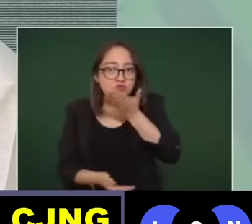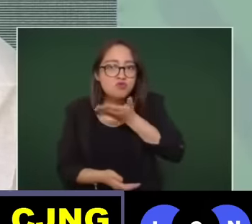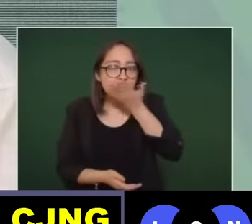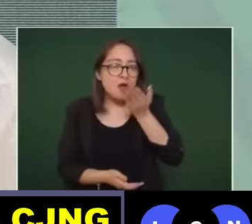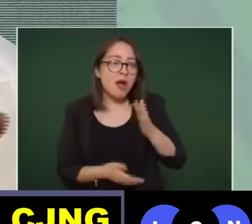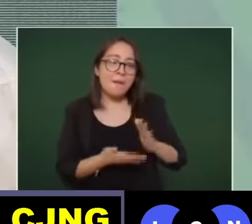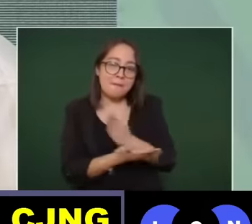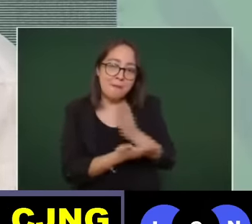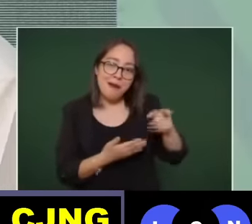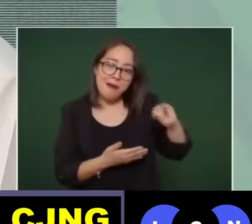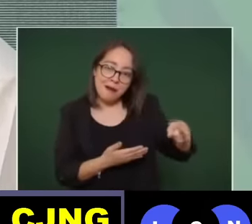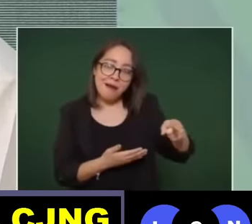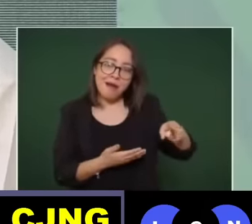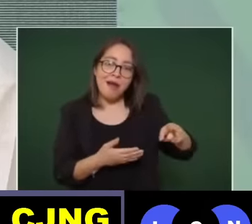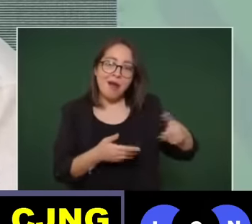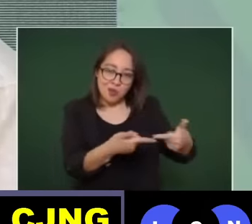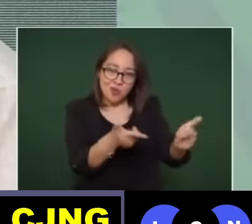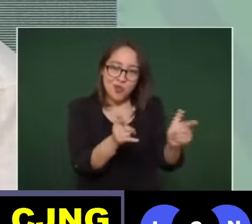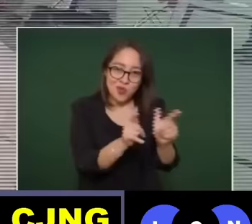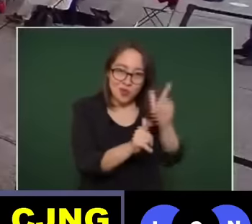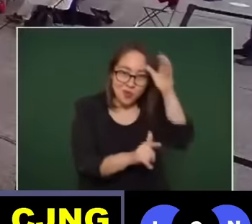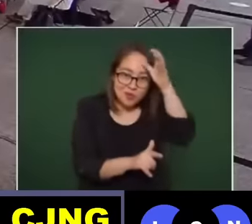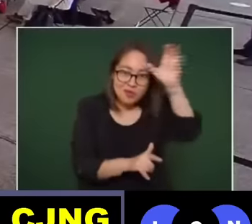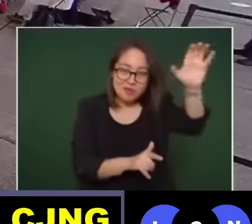delictuosa porque se sabía